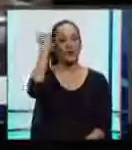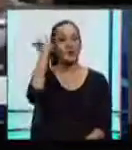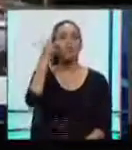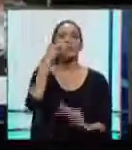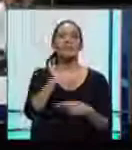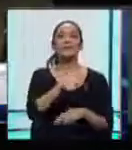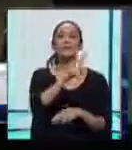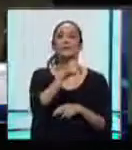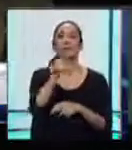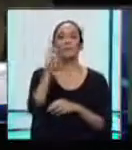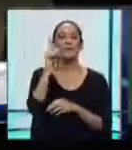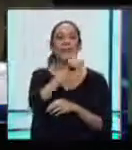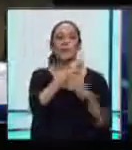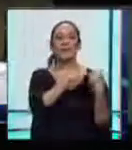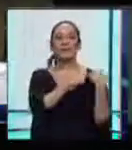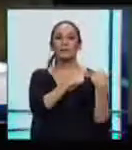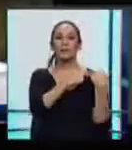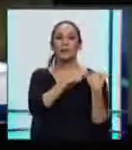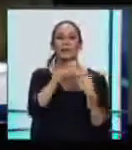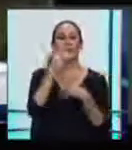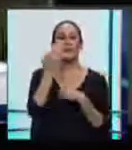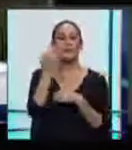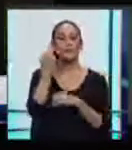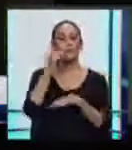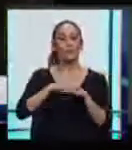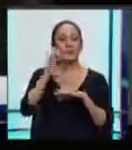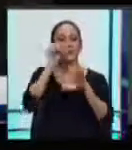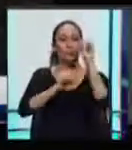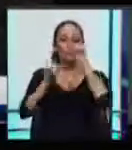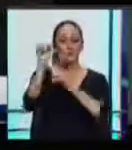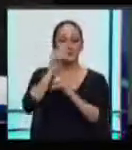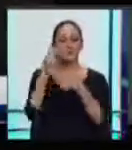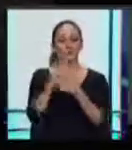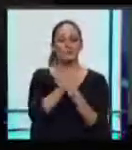observadores de la Organización de Estados Americanos. Santiago Landeta, TC Televisión.